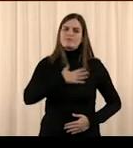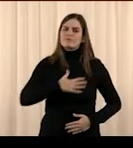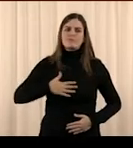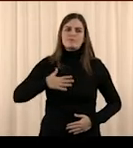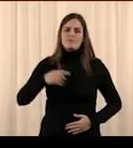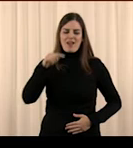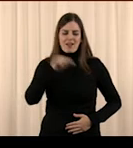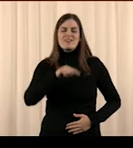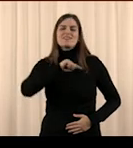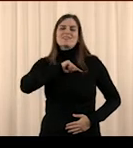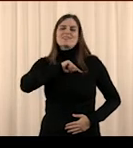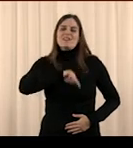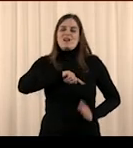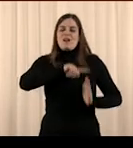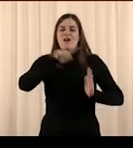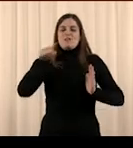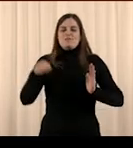puedes sentir esa plenitud.